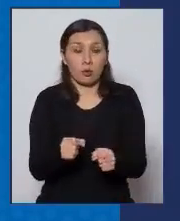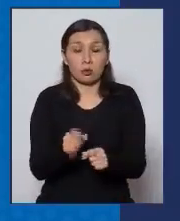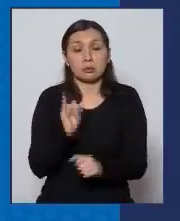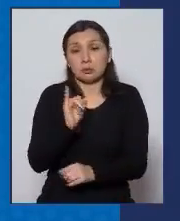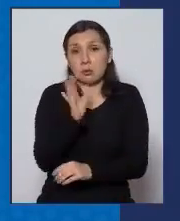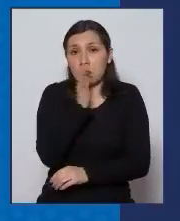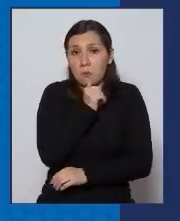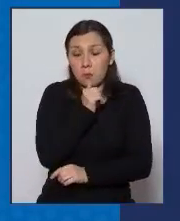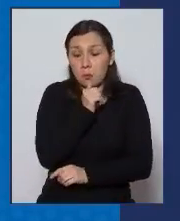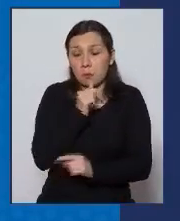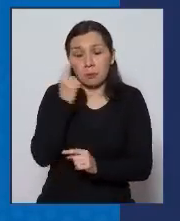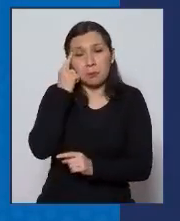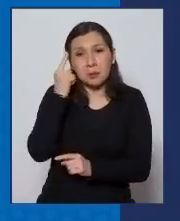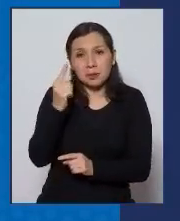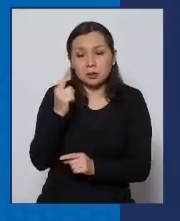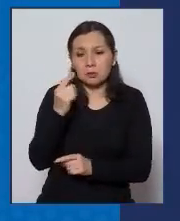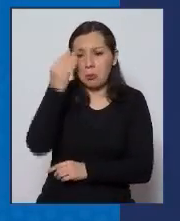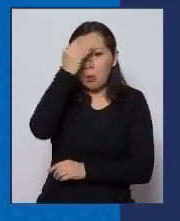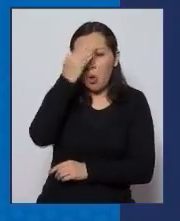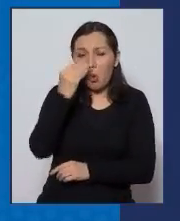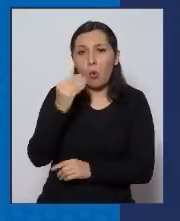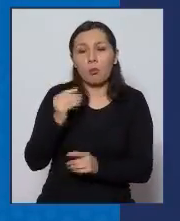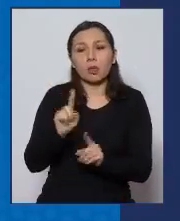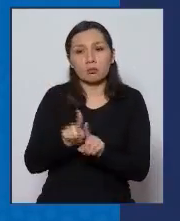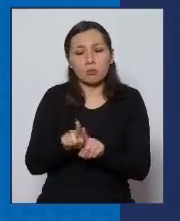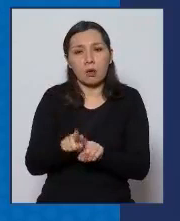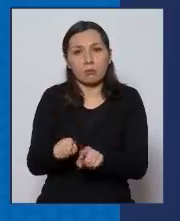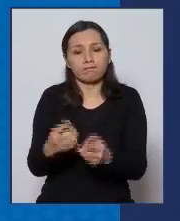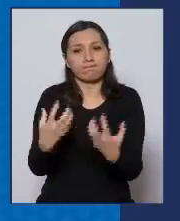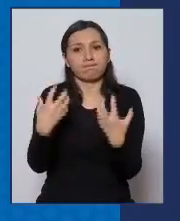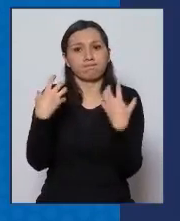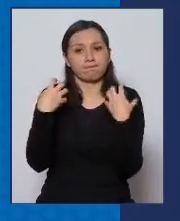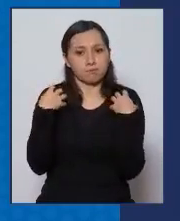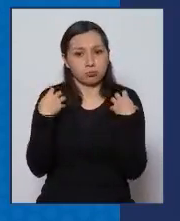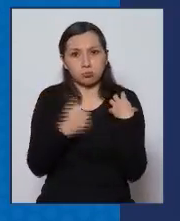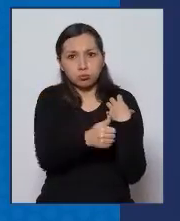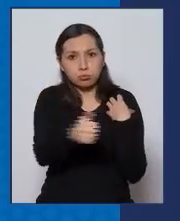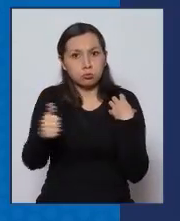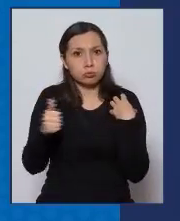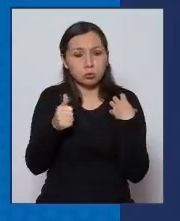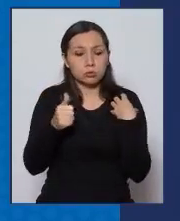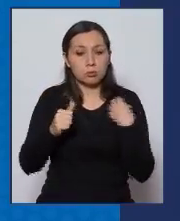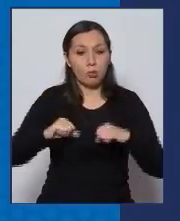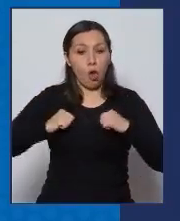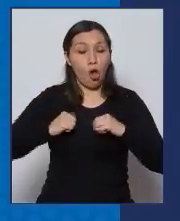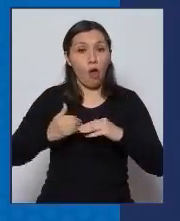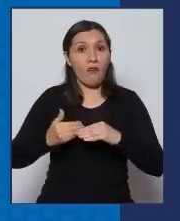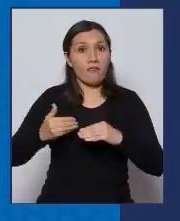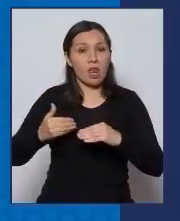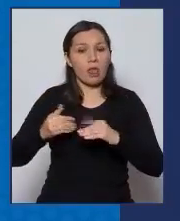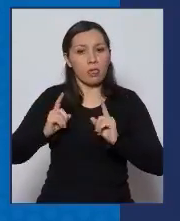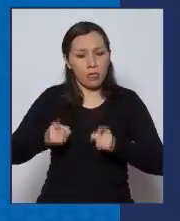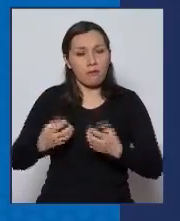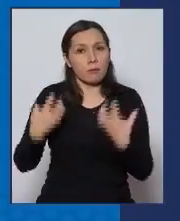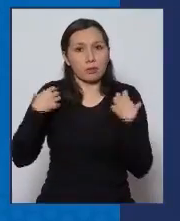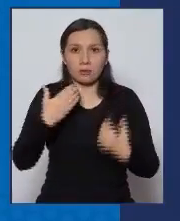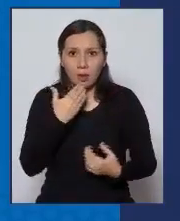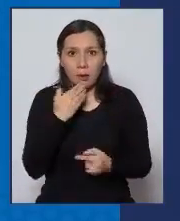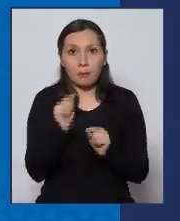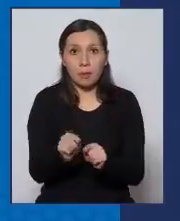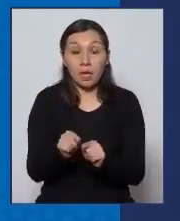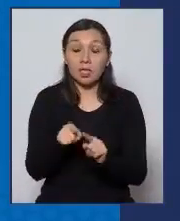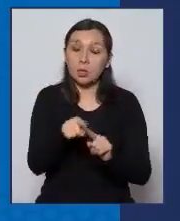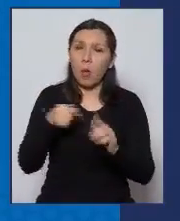no hay una preocupación y una responsabilización de las generaciones más jóvenes esta